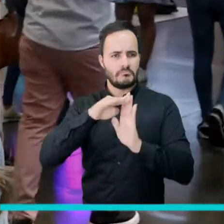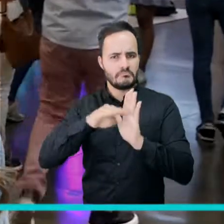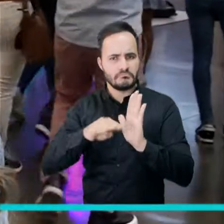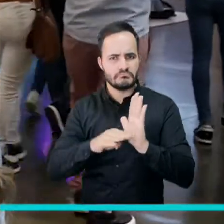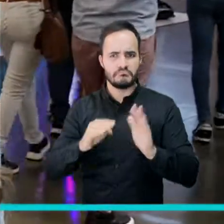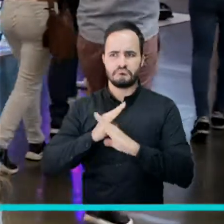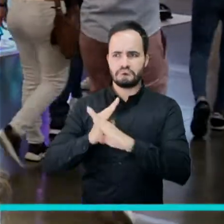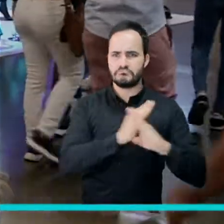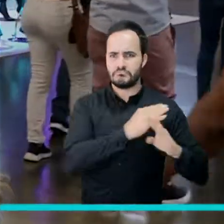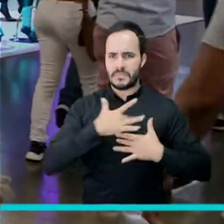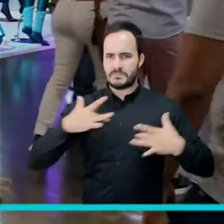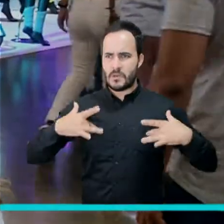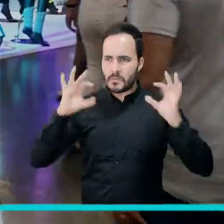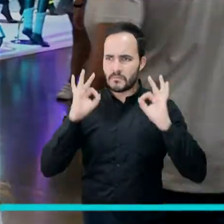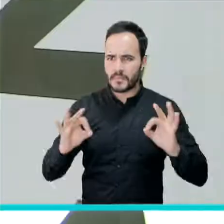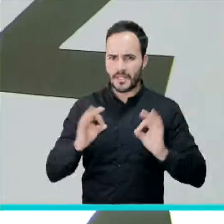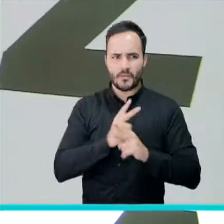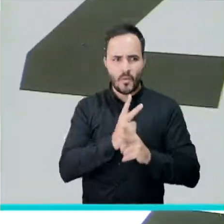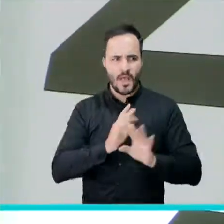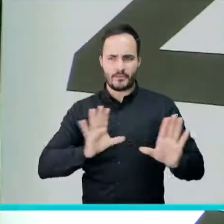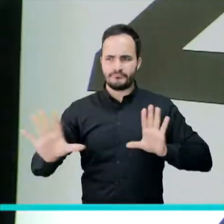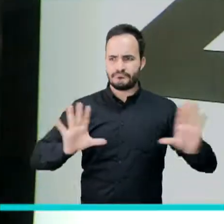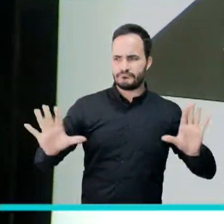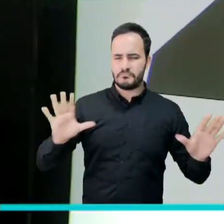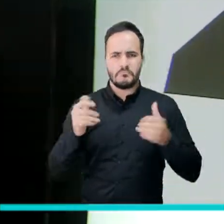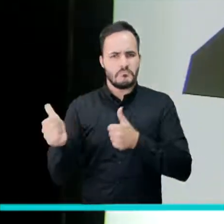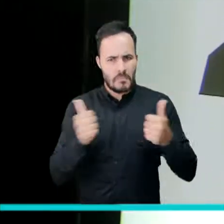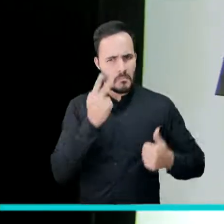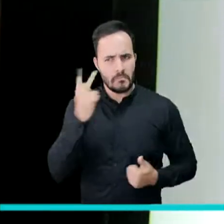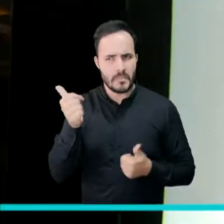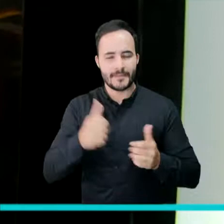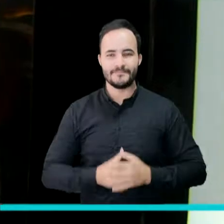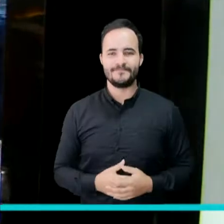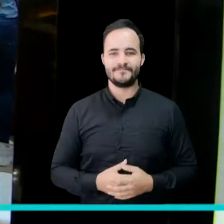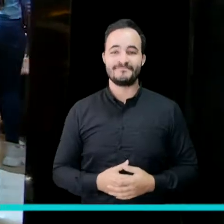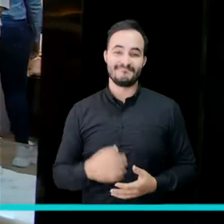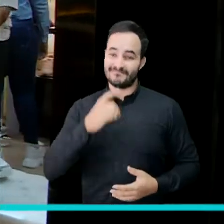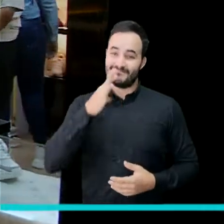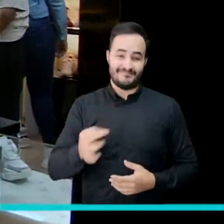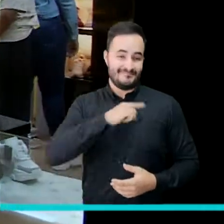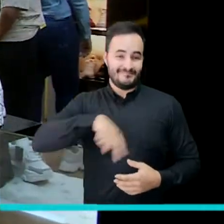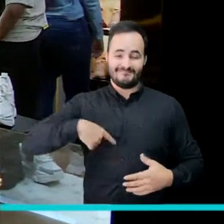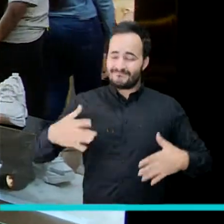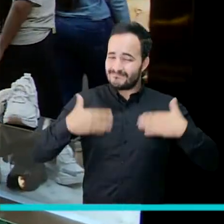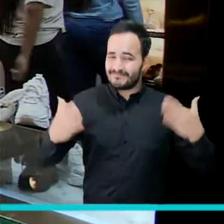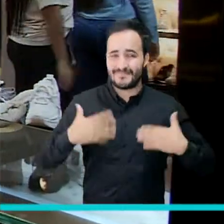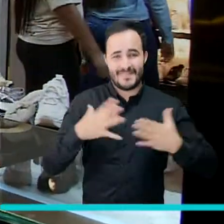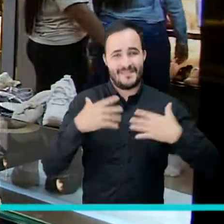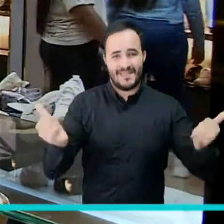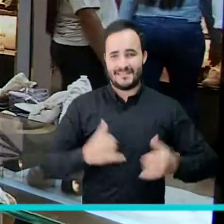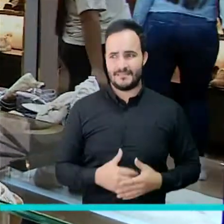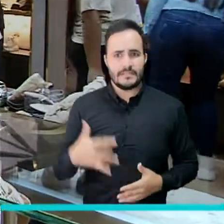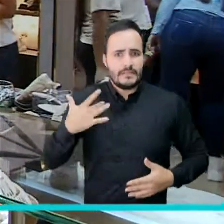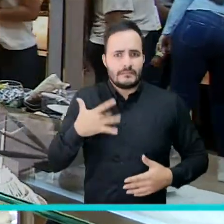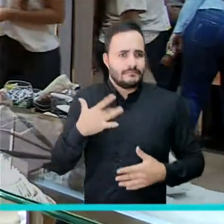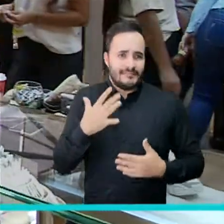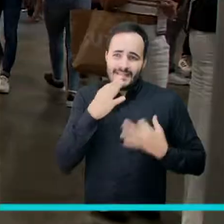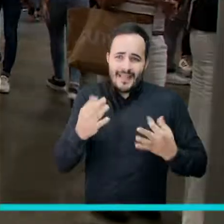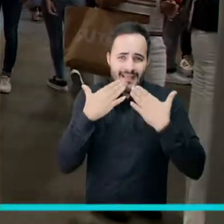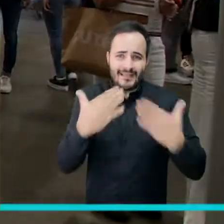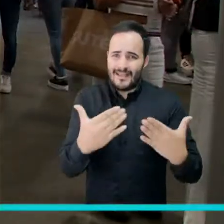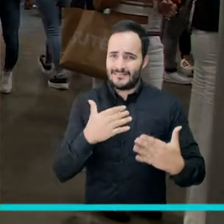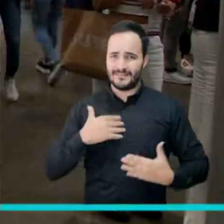medidas de seguridad y tratando de cuidarnos entre todos un poco. De verdad estamos felices, felices, agradecidos, los